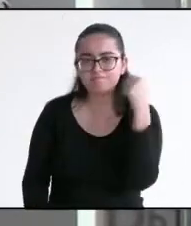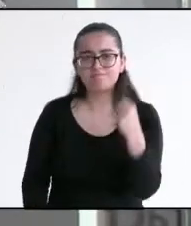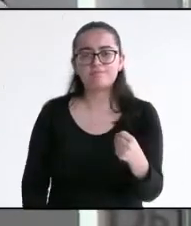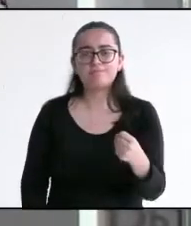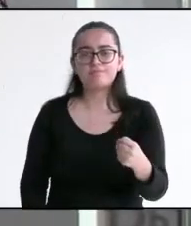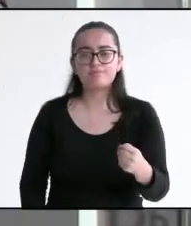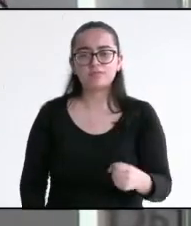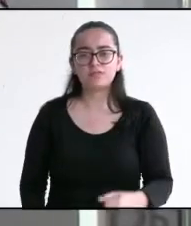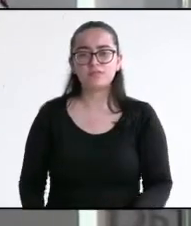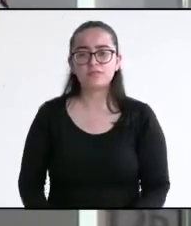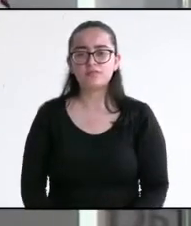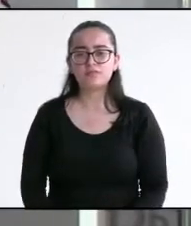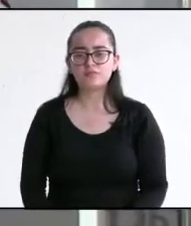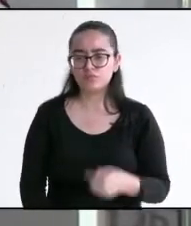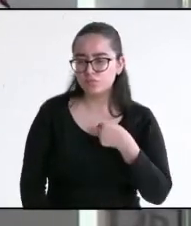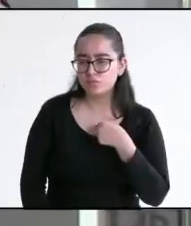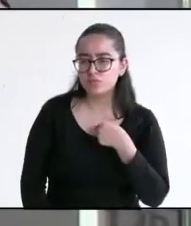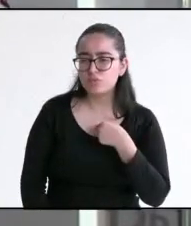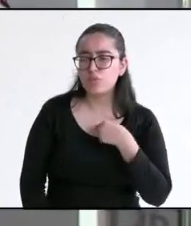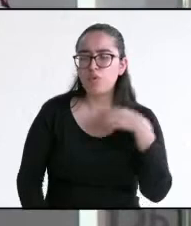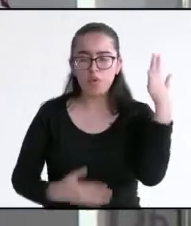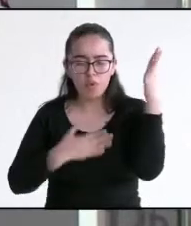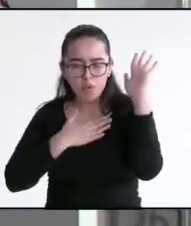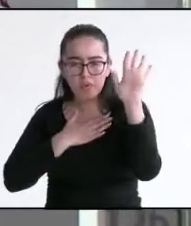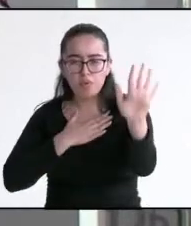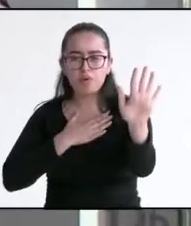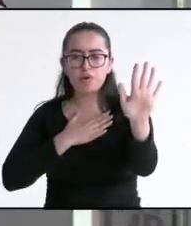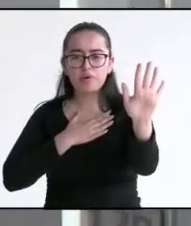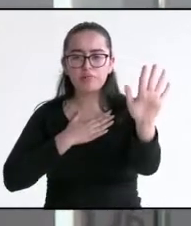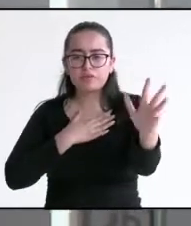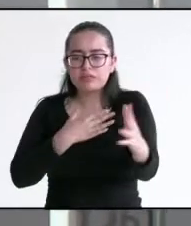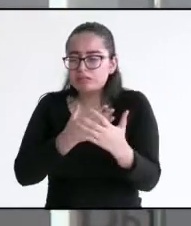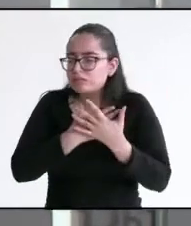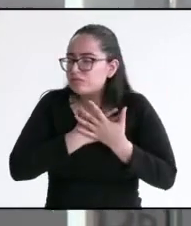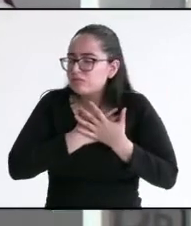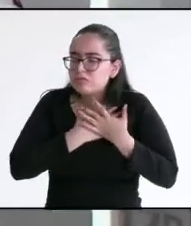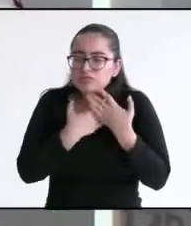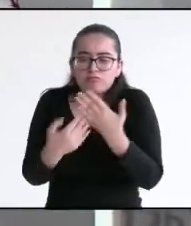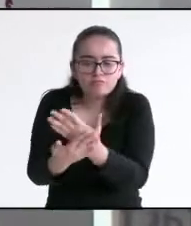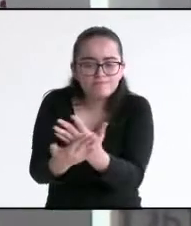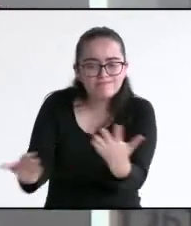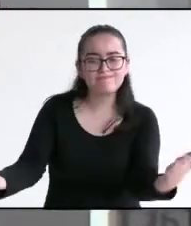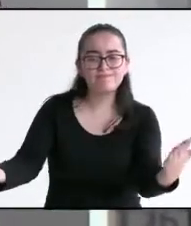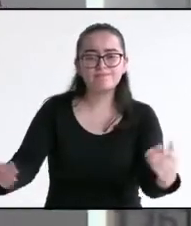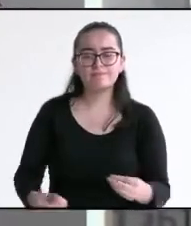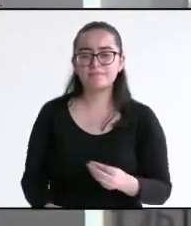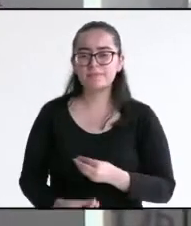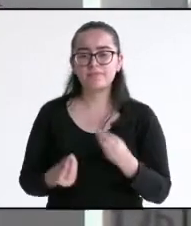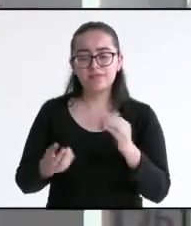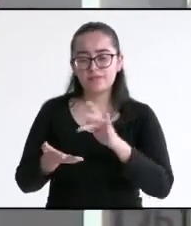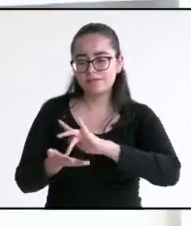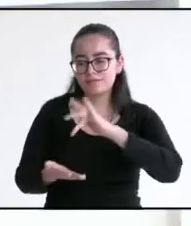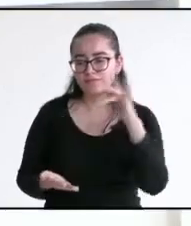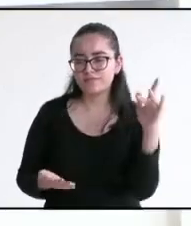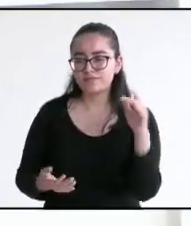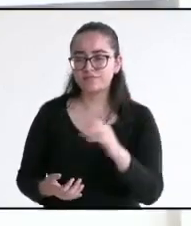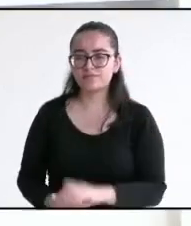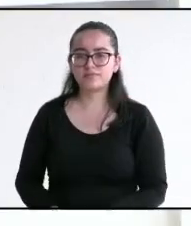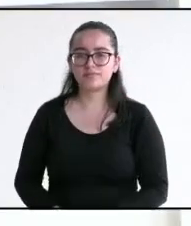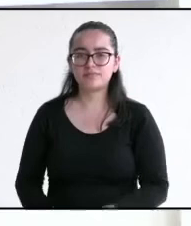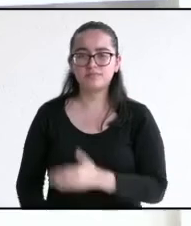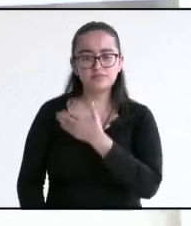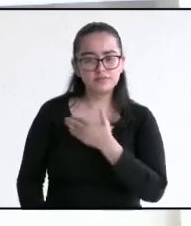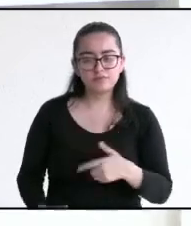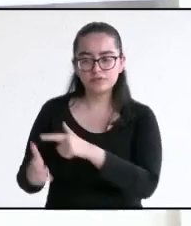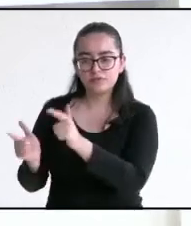No por el encargo, sino por mi compromiso y por mi amor, por mi pueblo. Muchísimas gracias, candidata. Ahora le toca el turno al